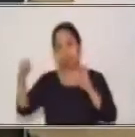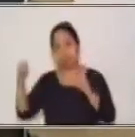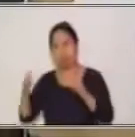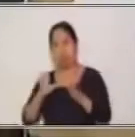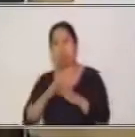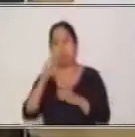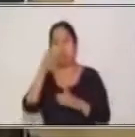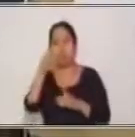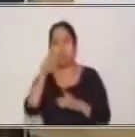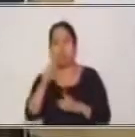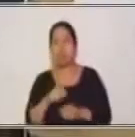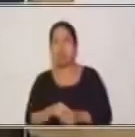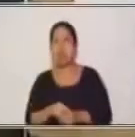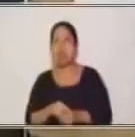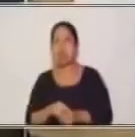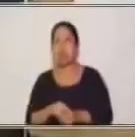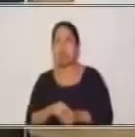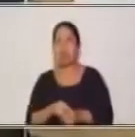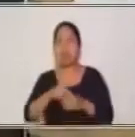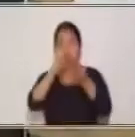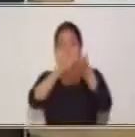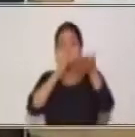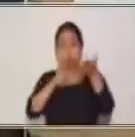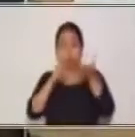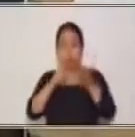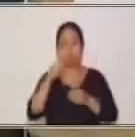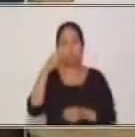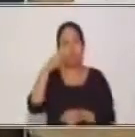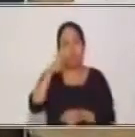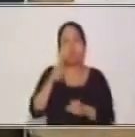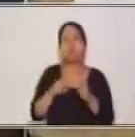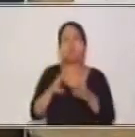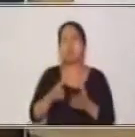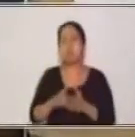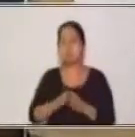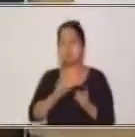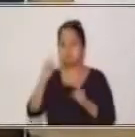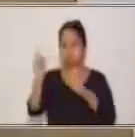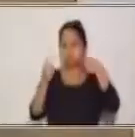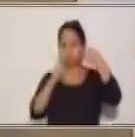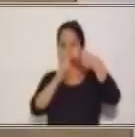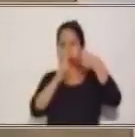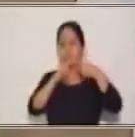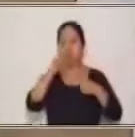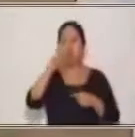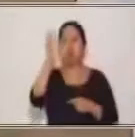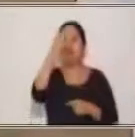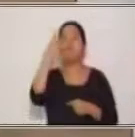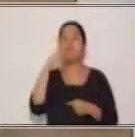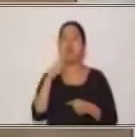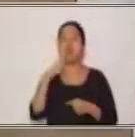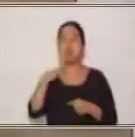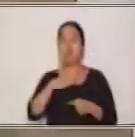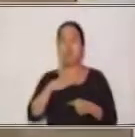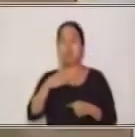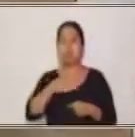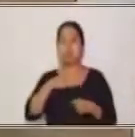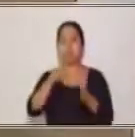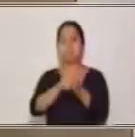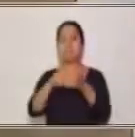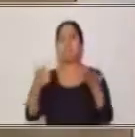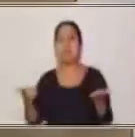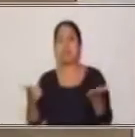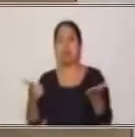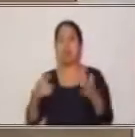tratamiento hoy y también en el verbo. Vos tenés mi libro de ciencias. Esto ya es más como